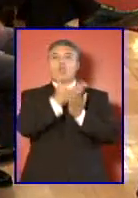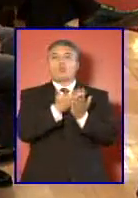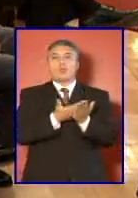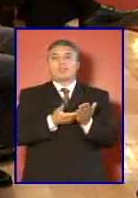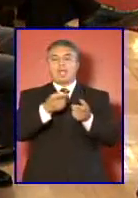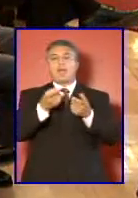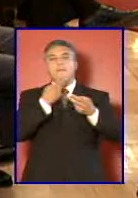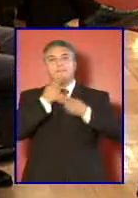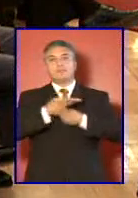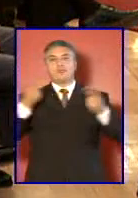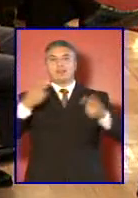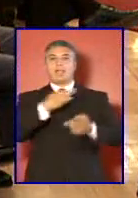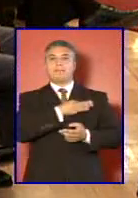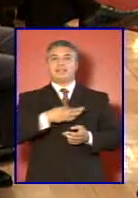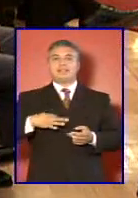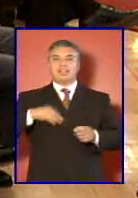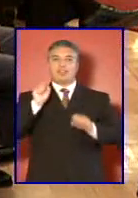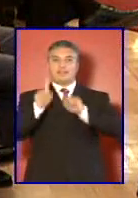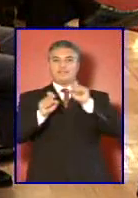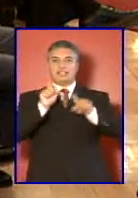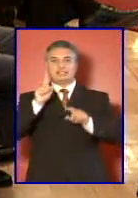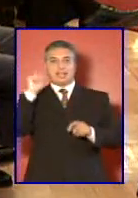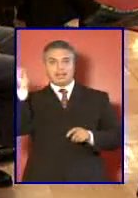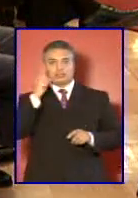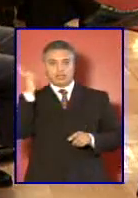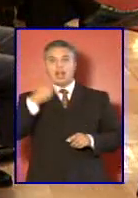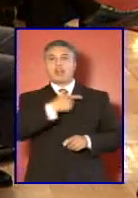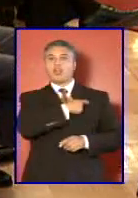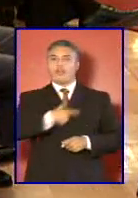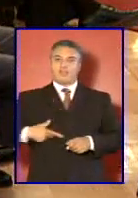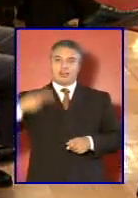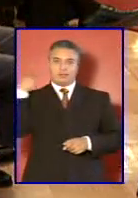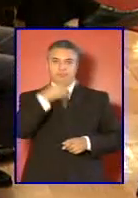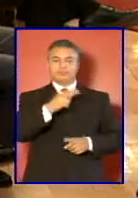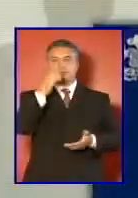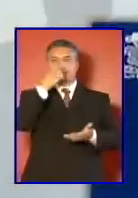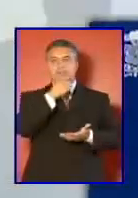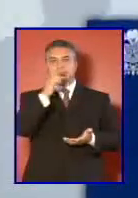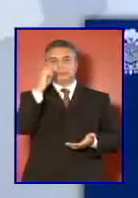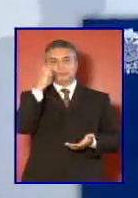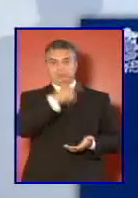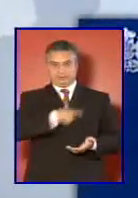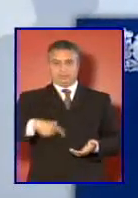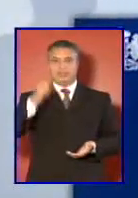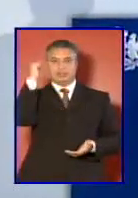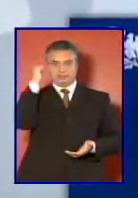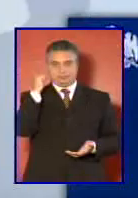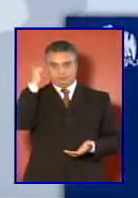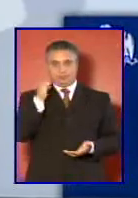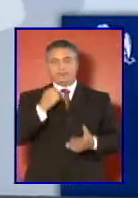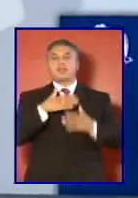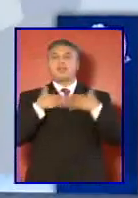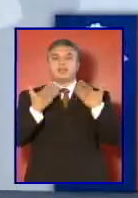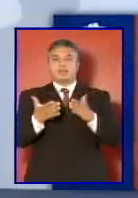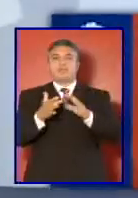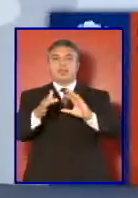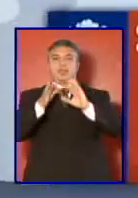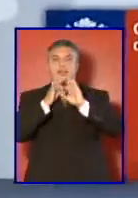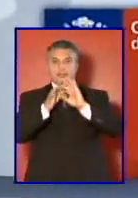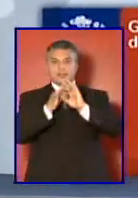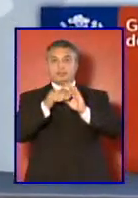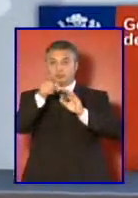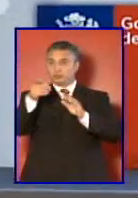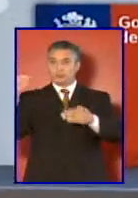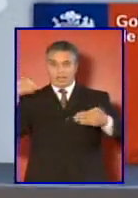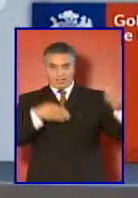Ministerio de Defensa Nacional del gobierno del presidente Sebastián Piñera Echenique agradecemos por su